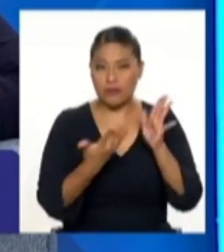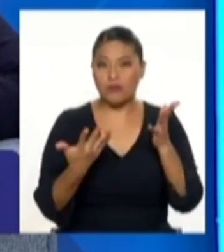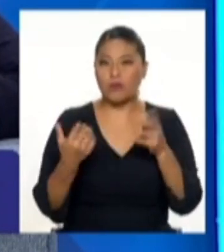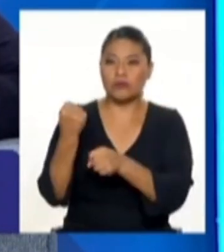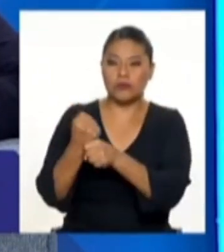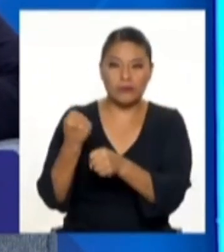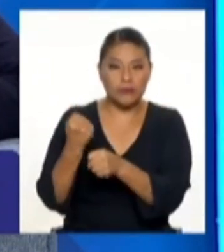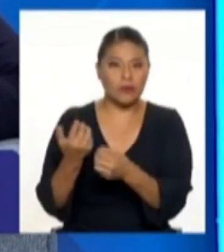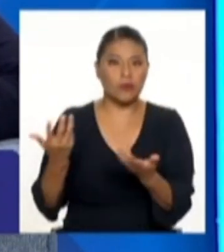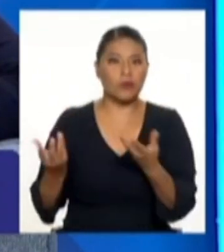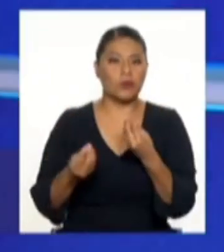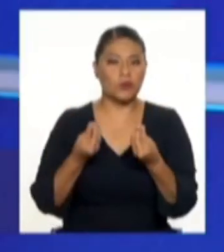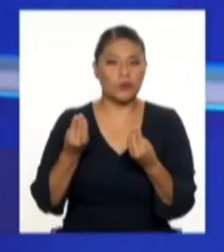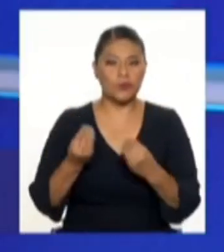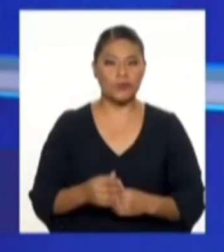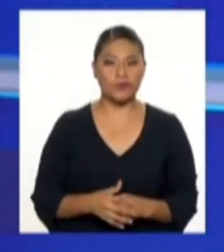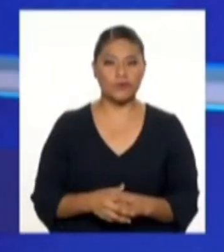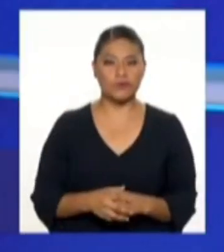está en Lambayeque?